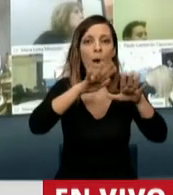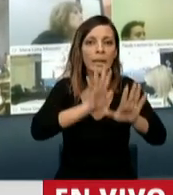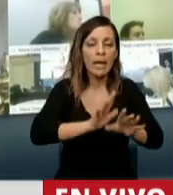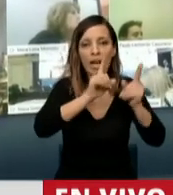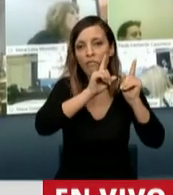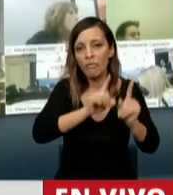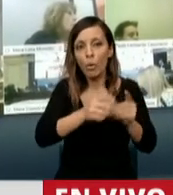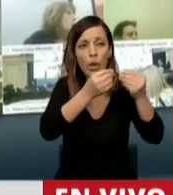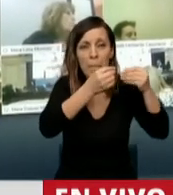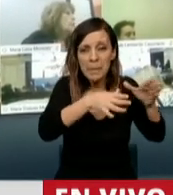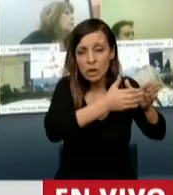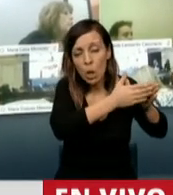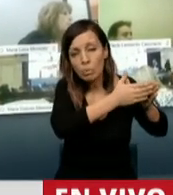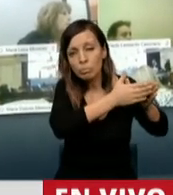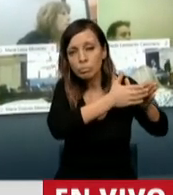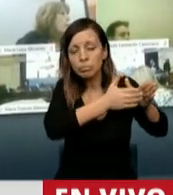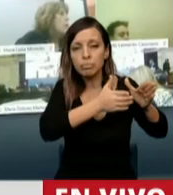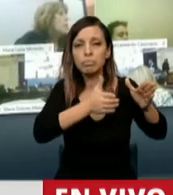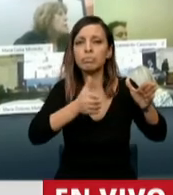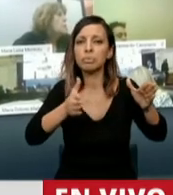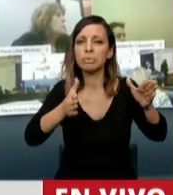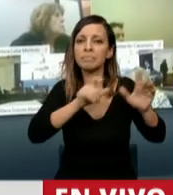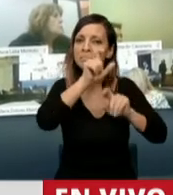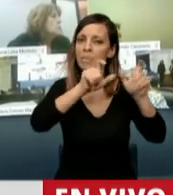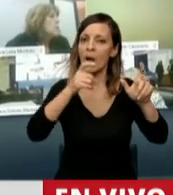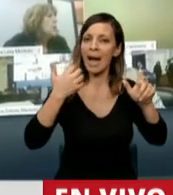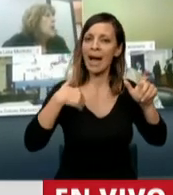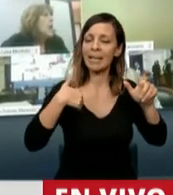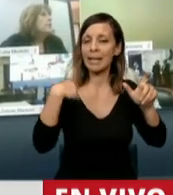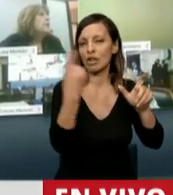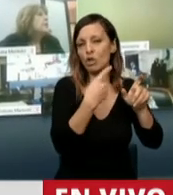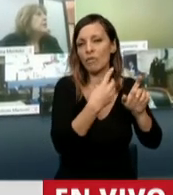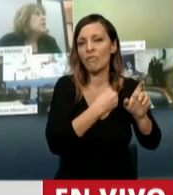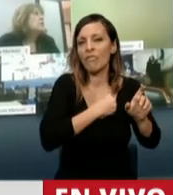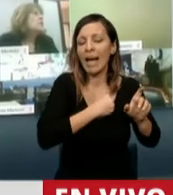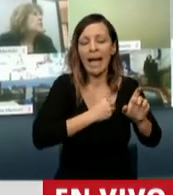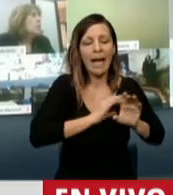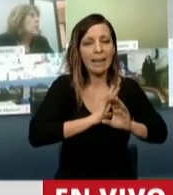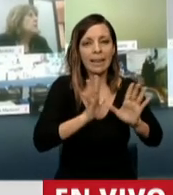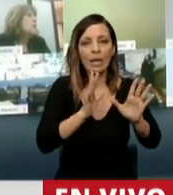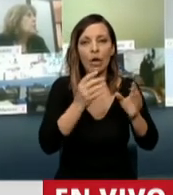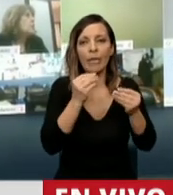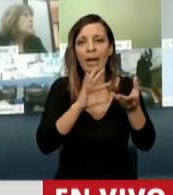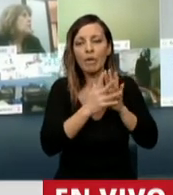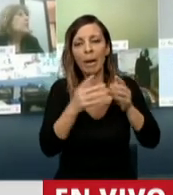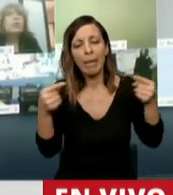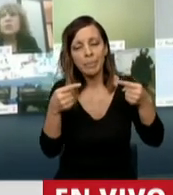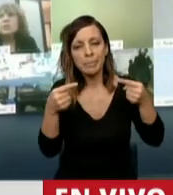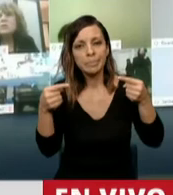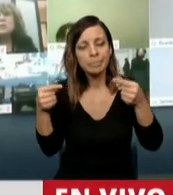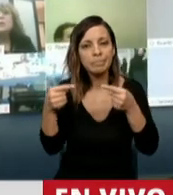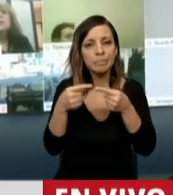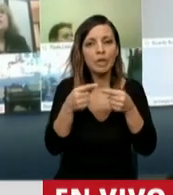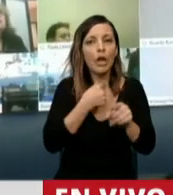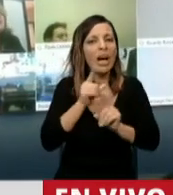caminar esta crisis y esta pandemia, los argentinos que somos fanáticos de las antinomias, para no